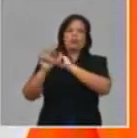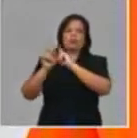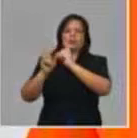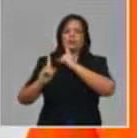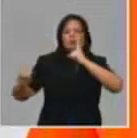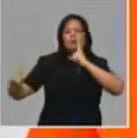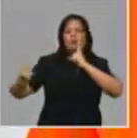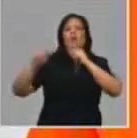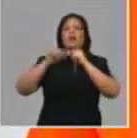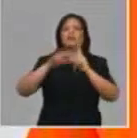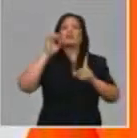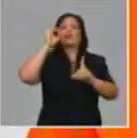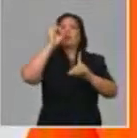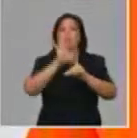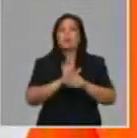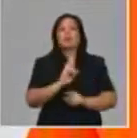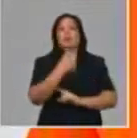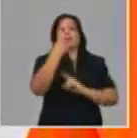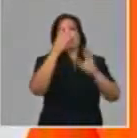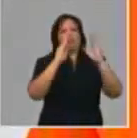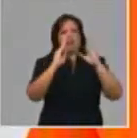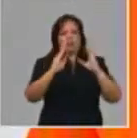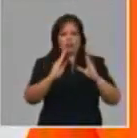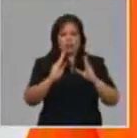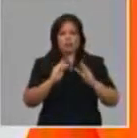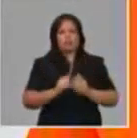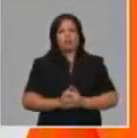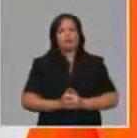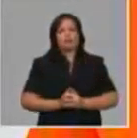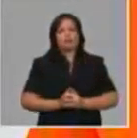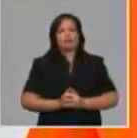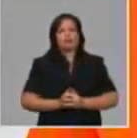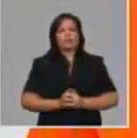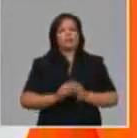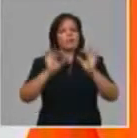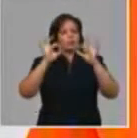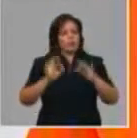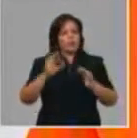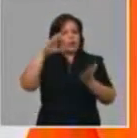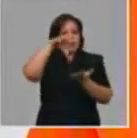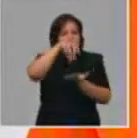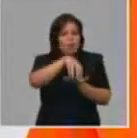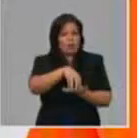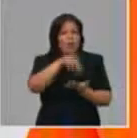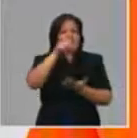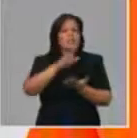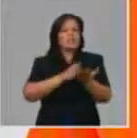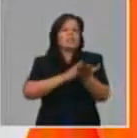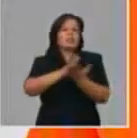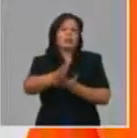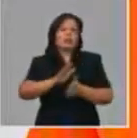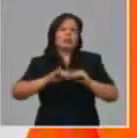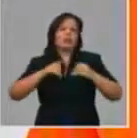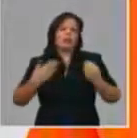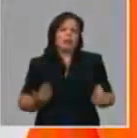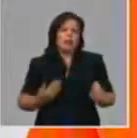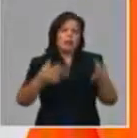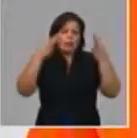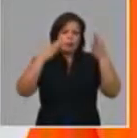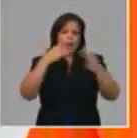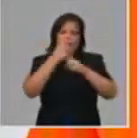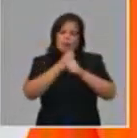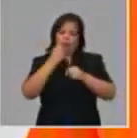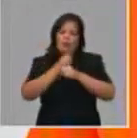la primera fase. Eso comenzaría desde la primera fase. En estas propias unidades, ¿qué se mantendría? Lo he hecho hasta hoy.